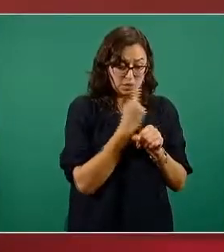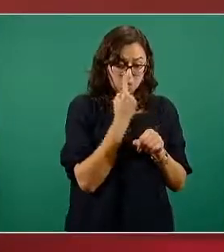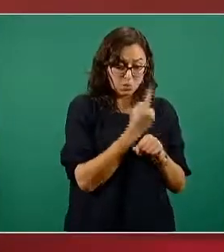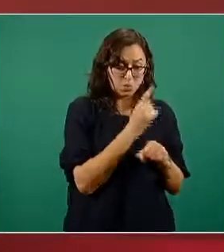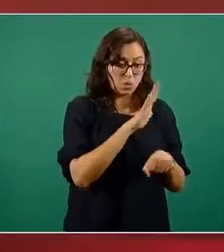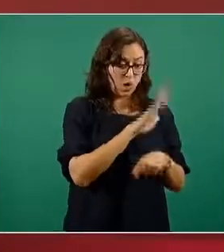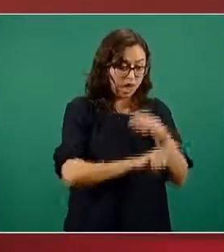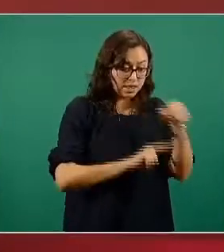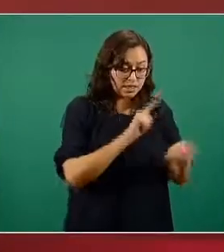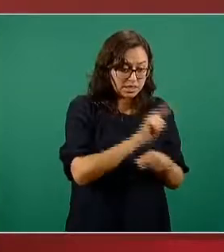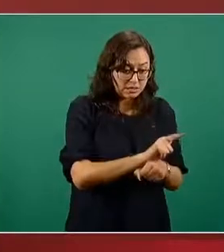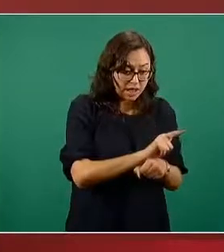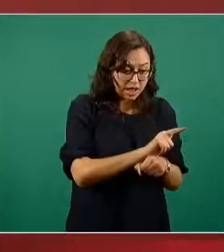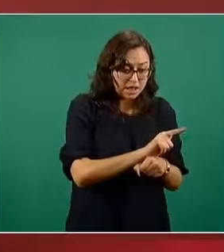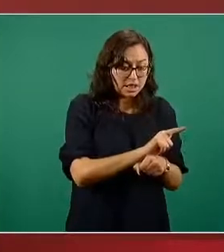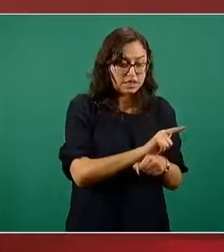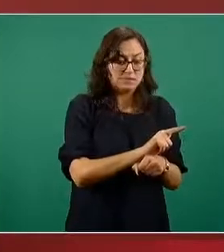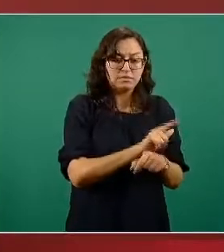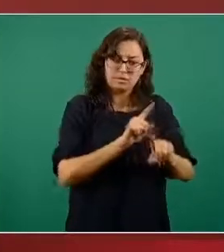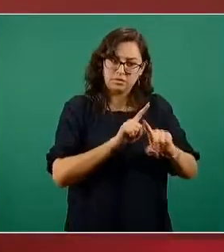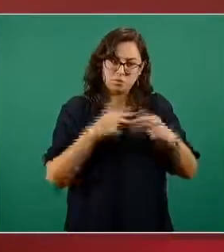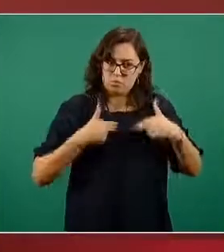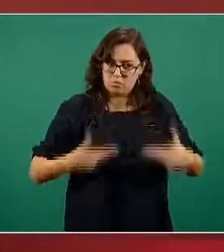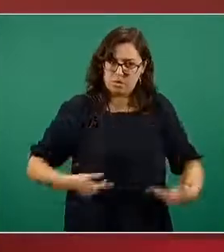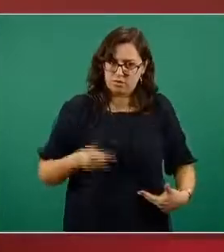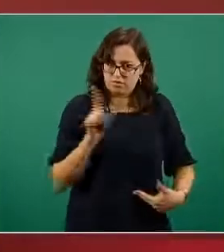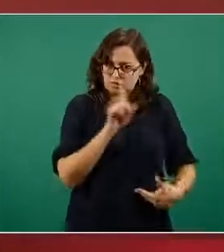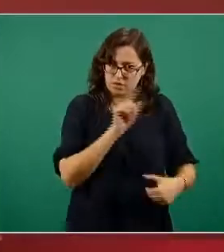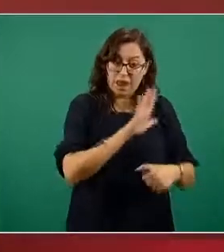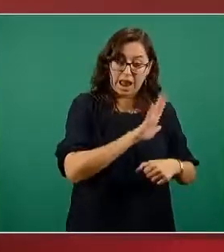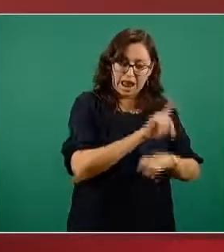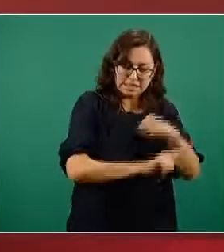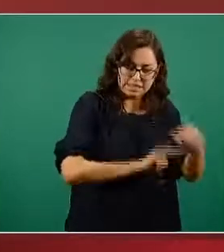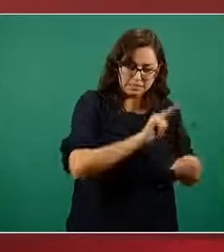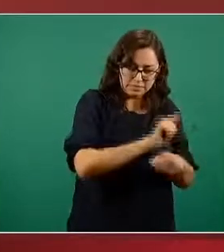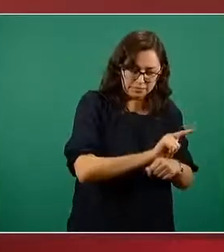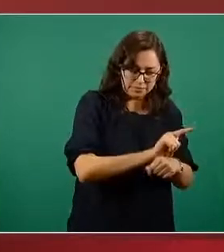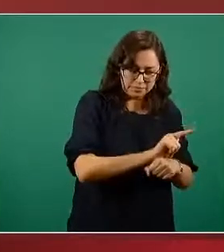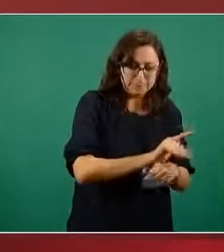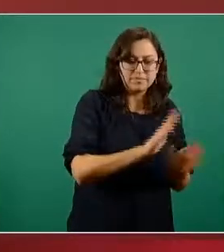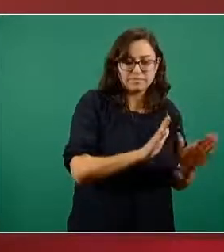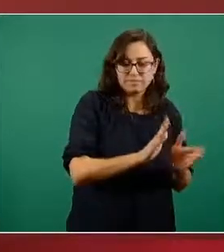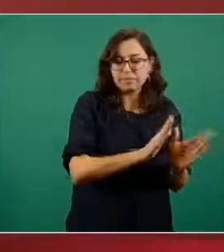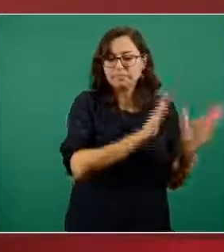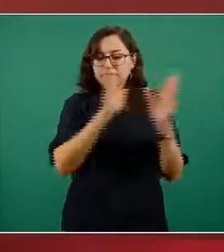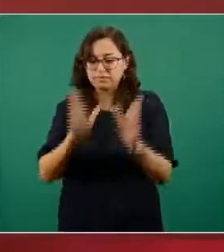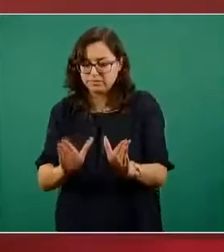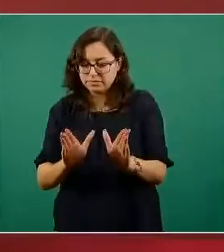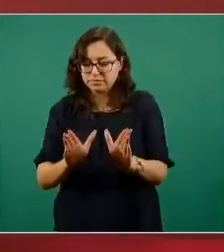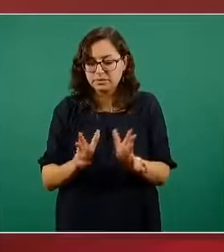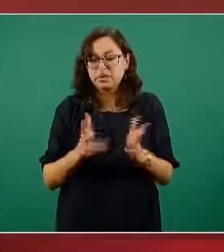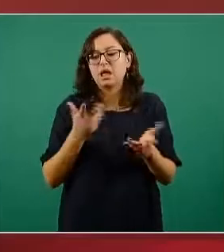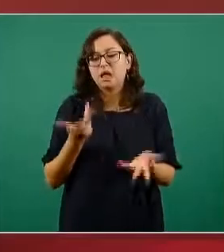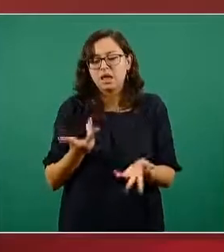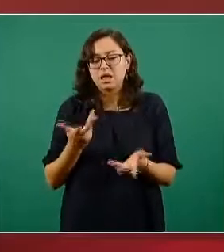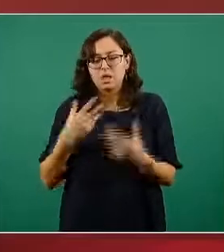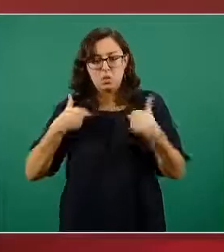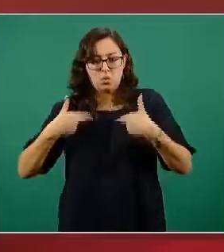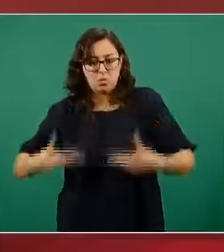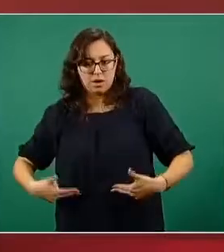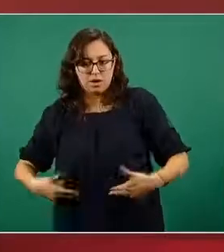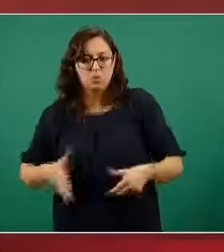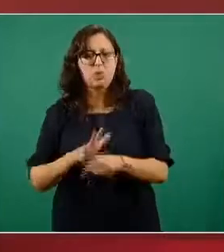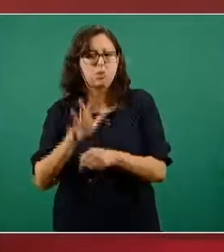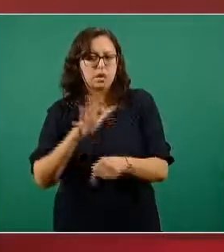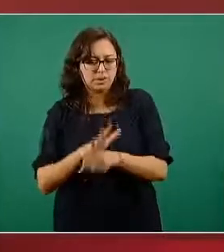diferentes al humano y cuando ya se pasa a seres humanos las tres fases iniciales son la fase